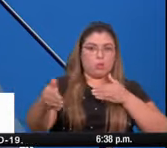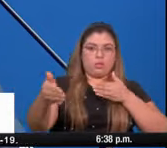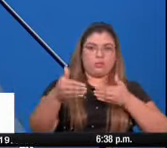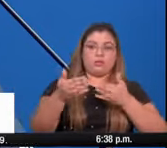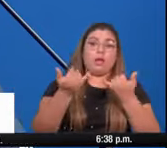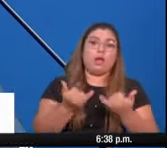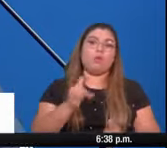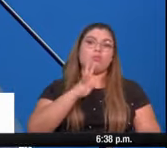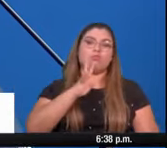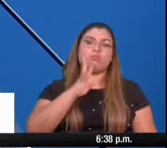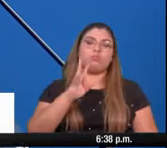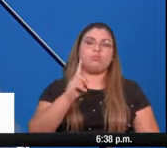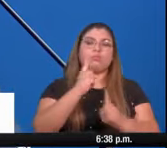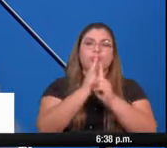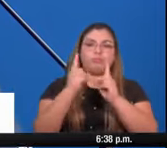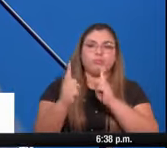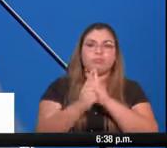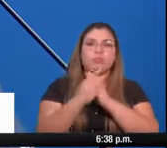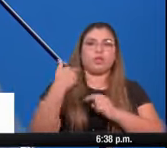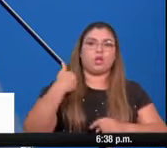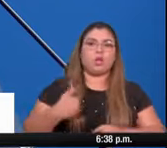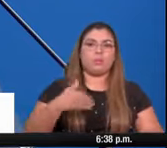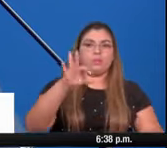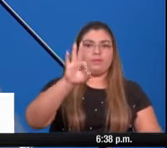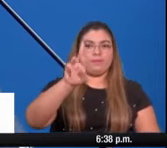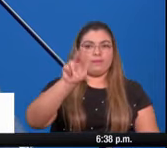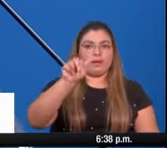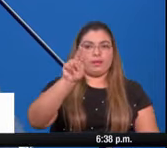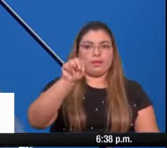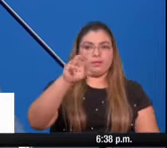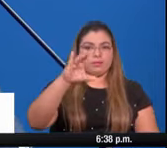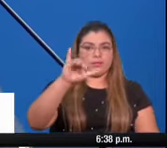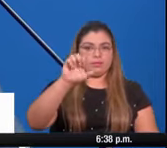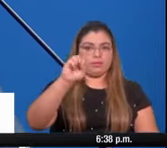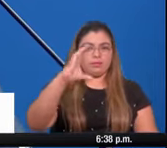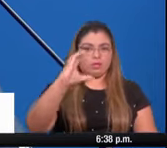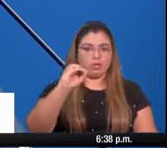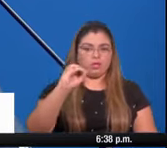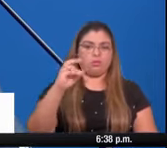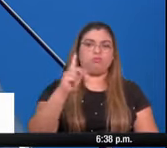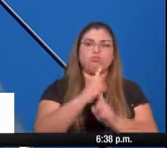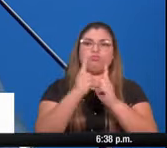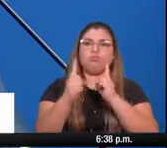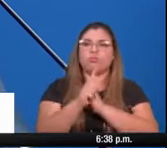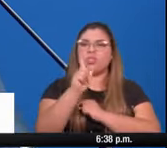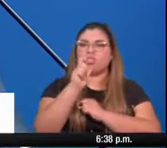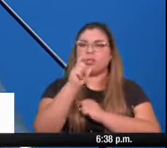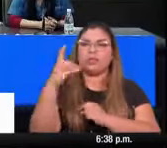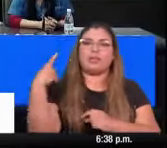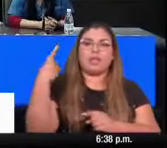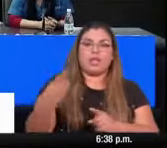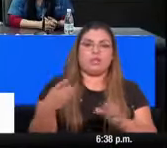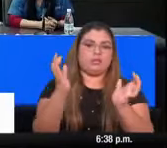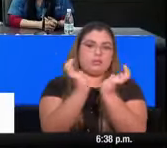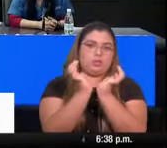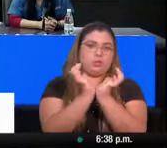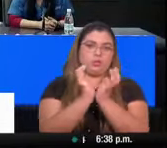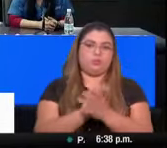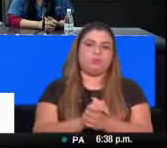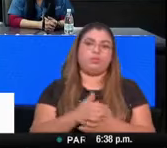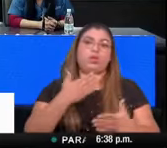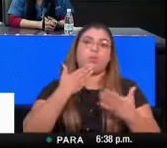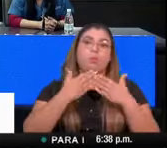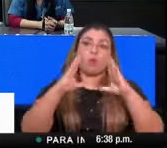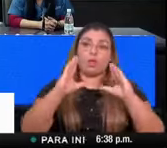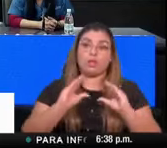de la caja de seguro social que nos va a dar detalles también de la capacidad instalada en esta institución licenciado muy buenas noches muchas gracias